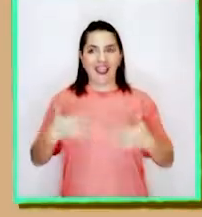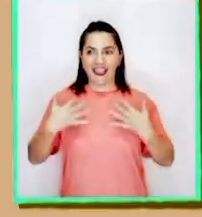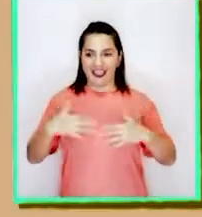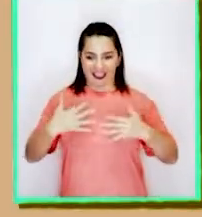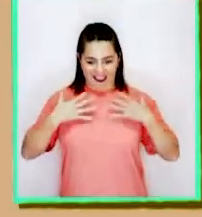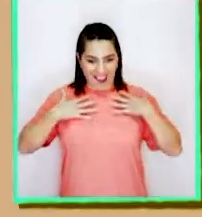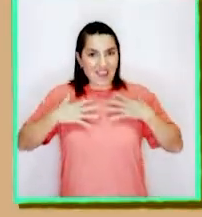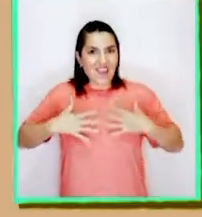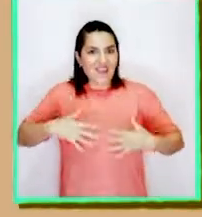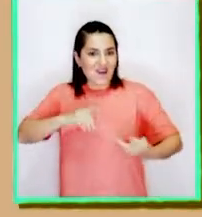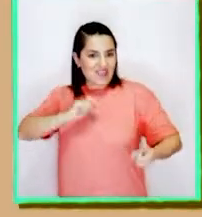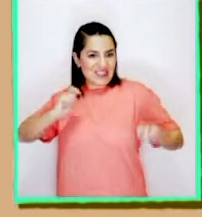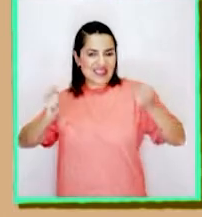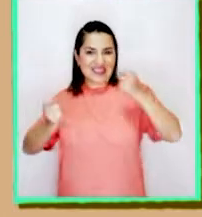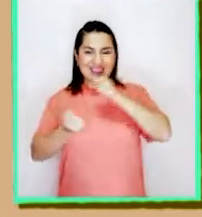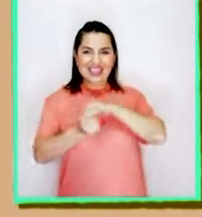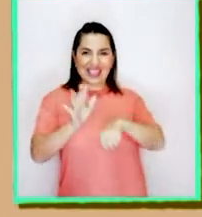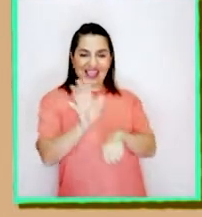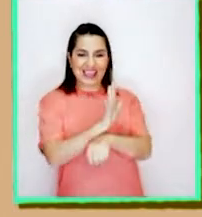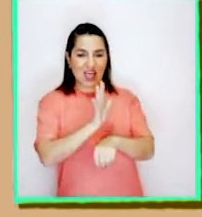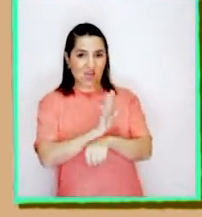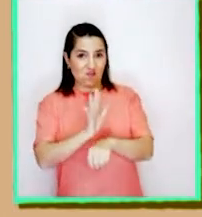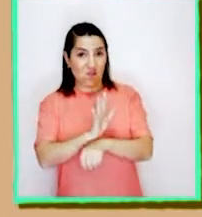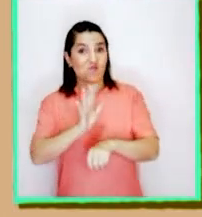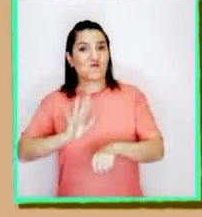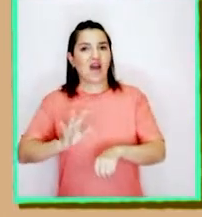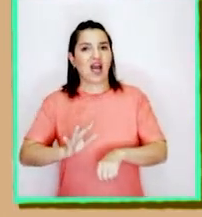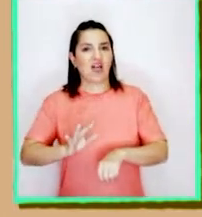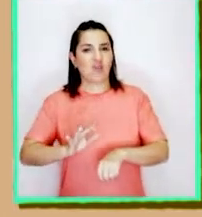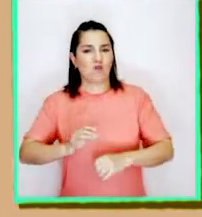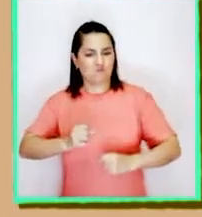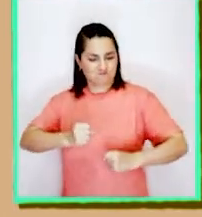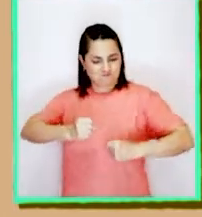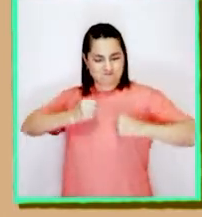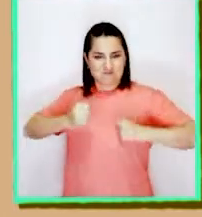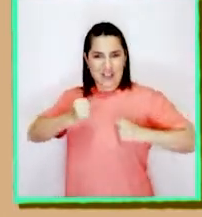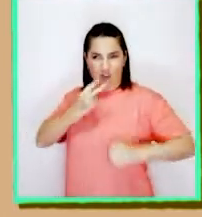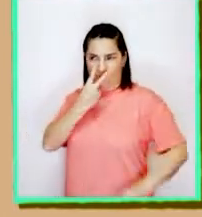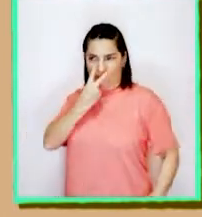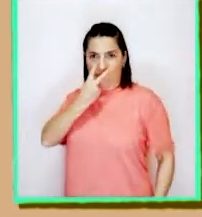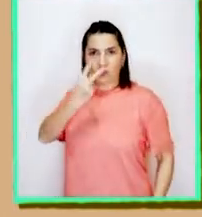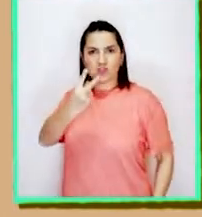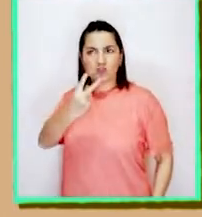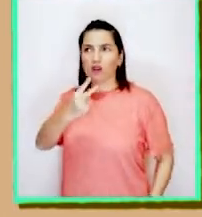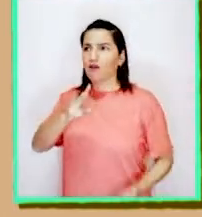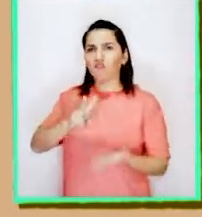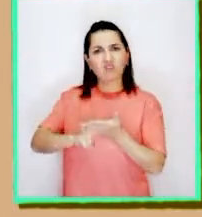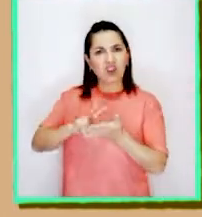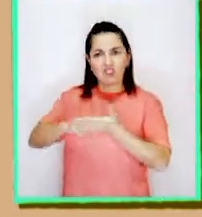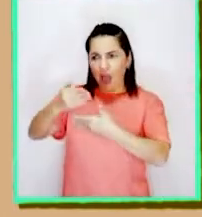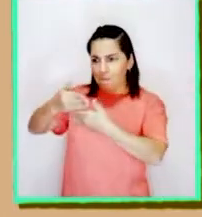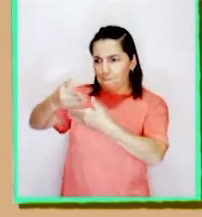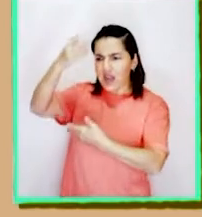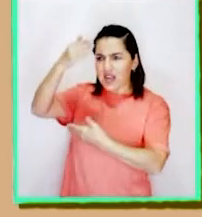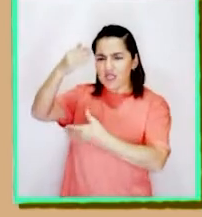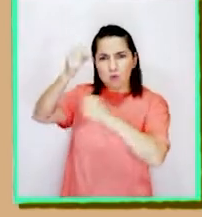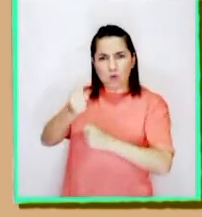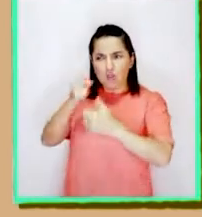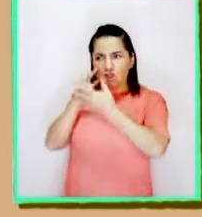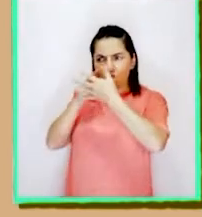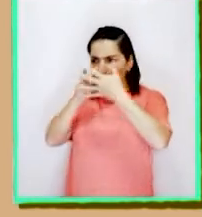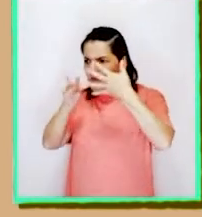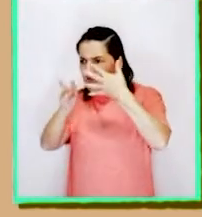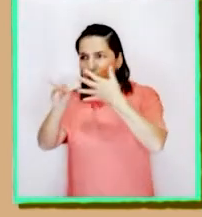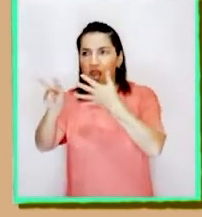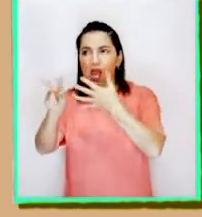¡Guau! ¡Me he transformado en Chico Visión! ¿Será cierto que puedo ver a través de las paredes y con eso